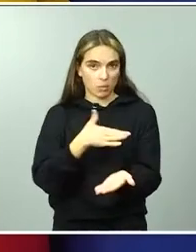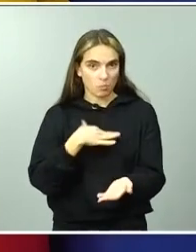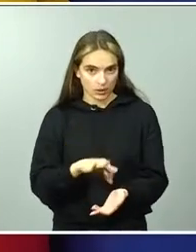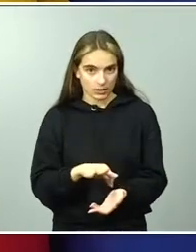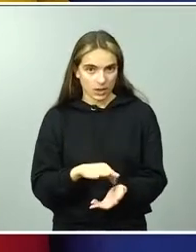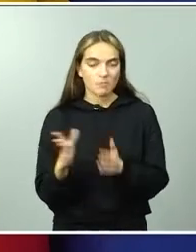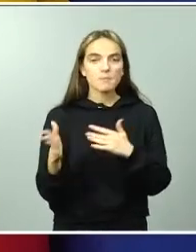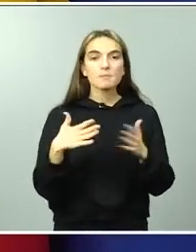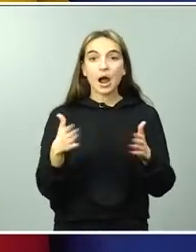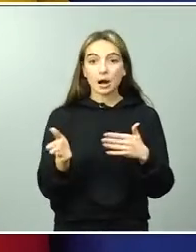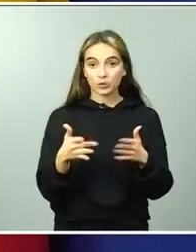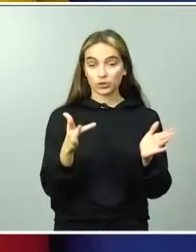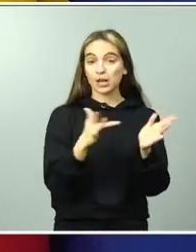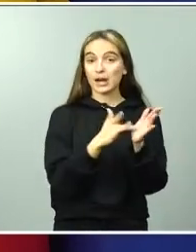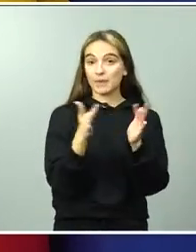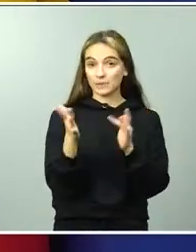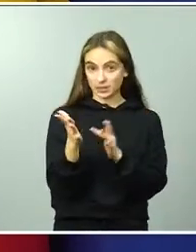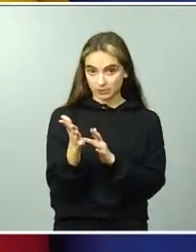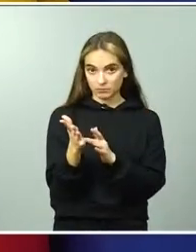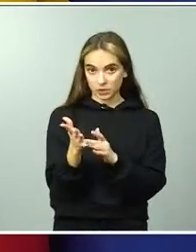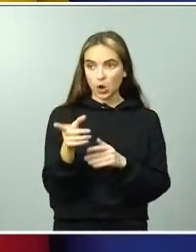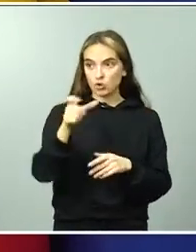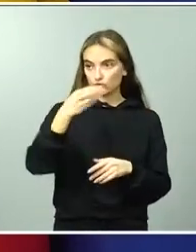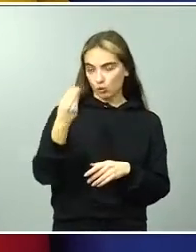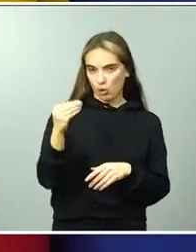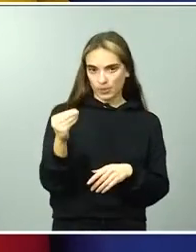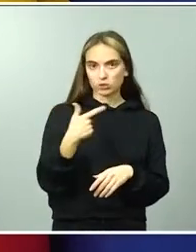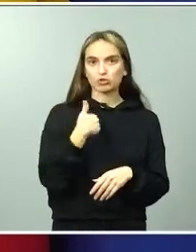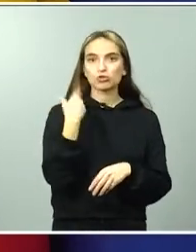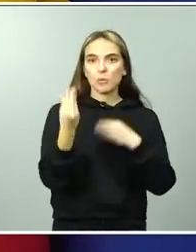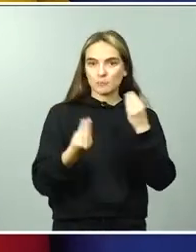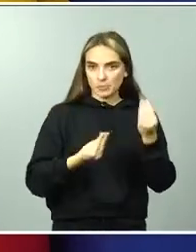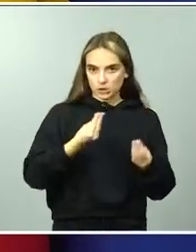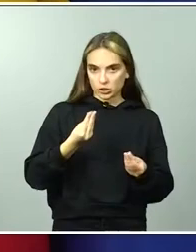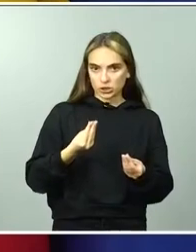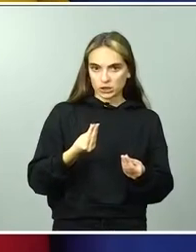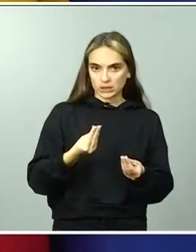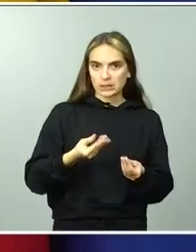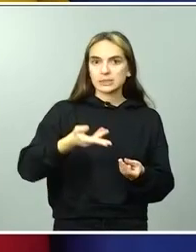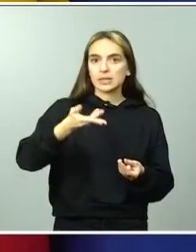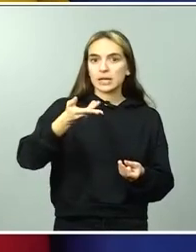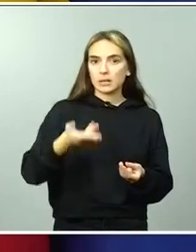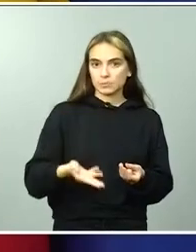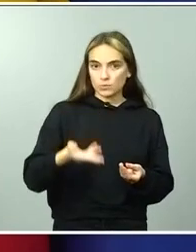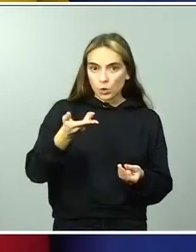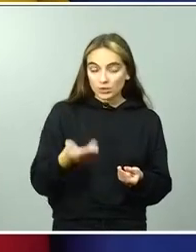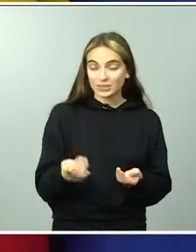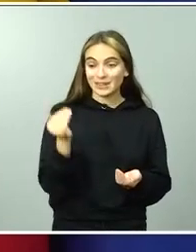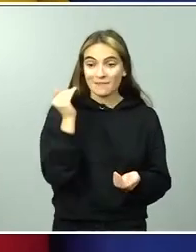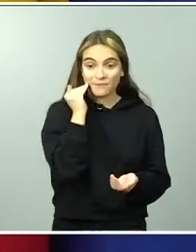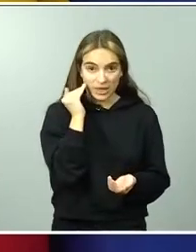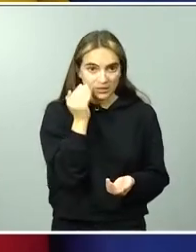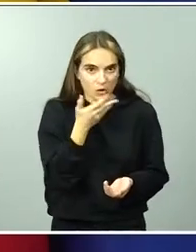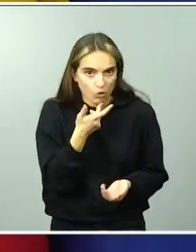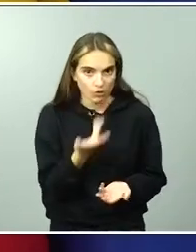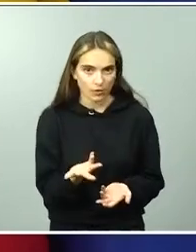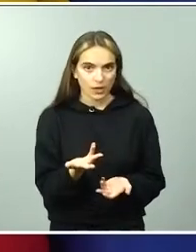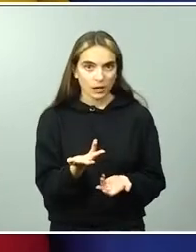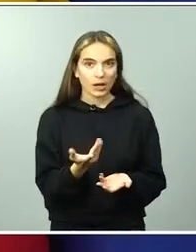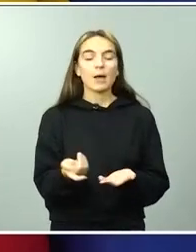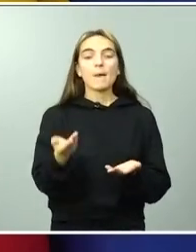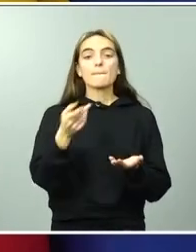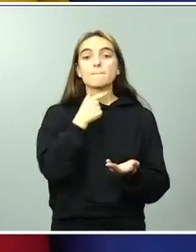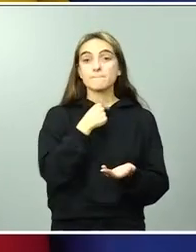los jóvenes, yo creo que es importante que ya tengan y guarden esta fecha, podrán presentar ya las solicitudes de becas